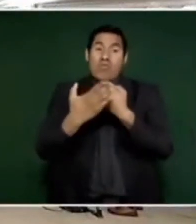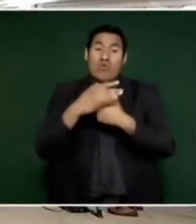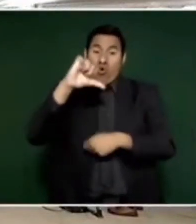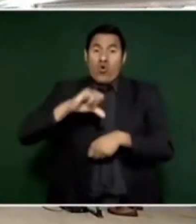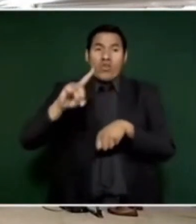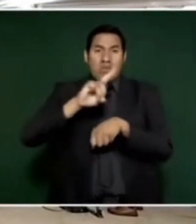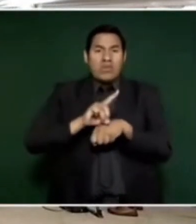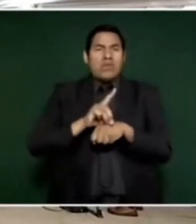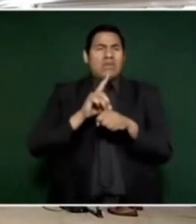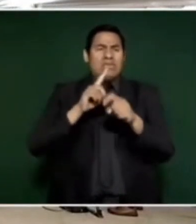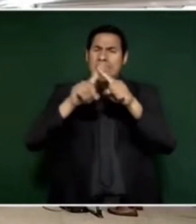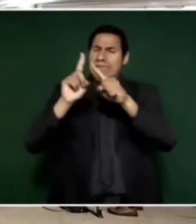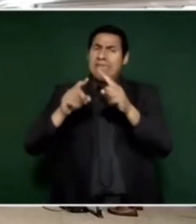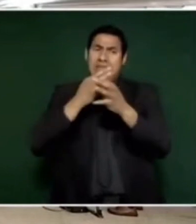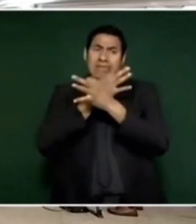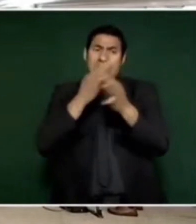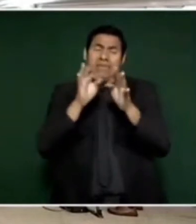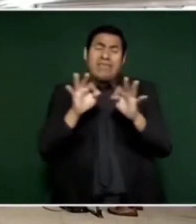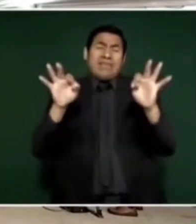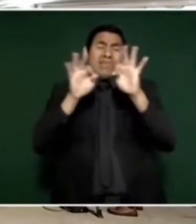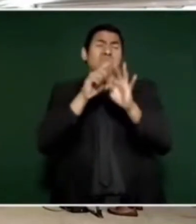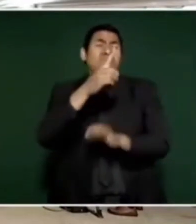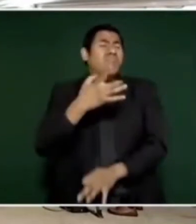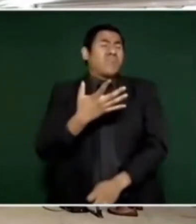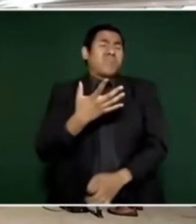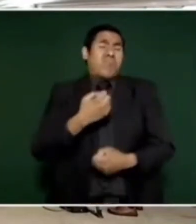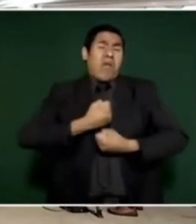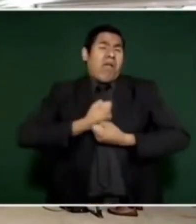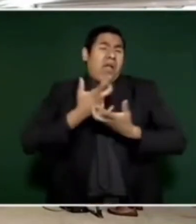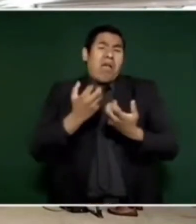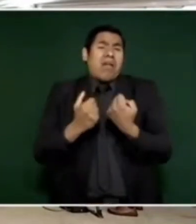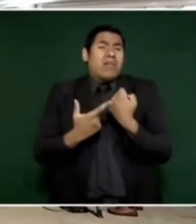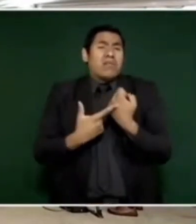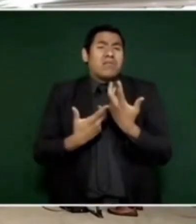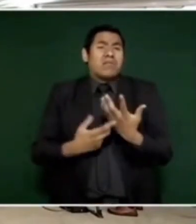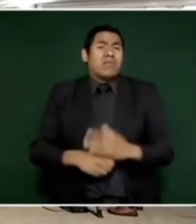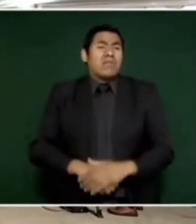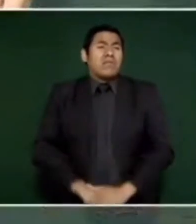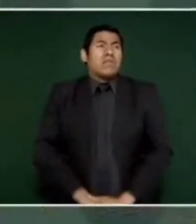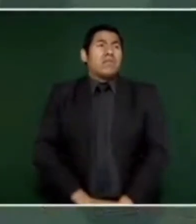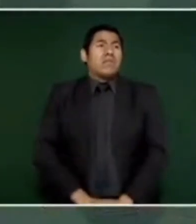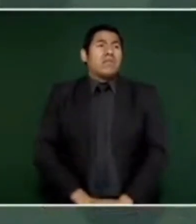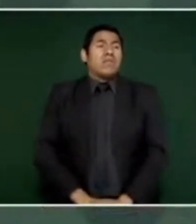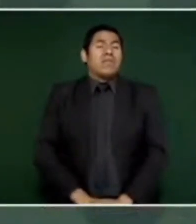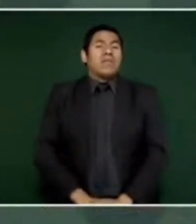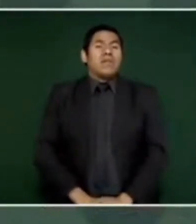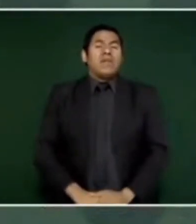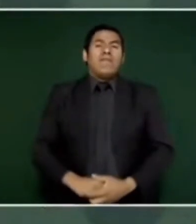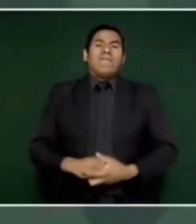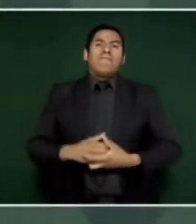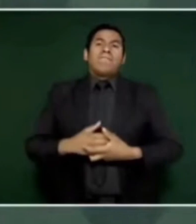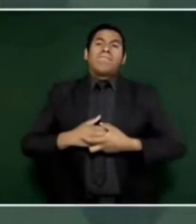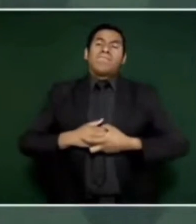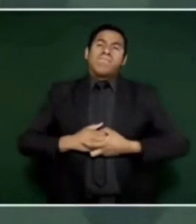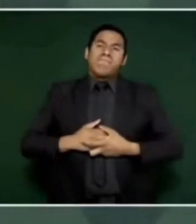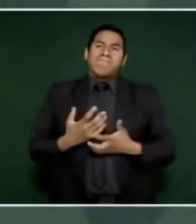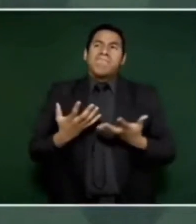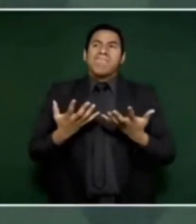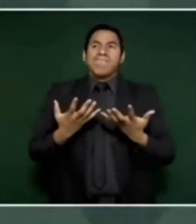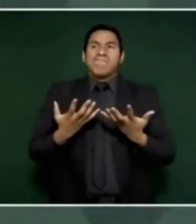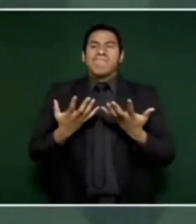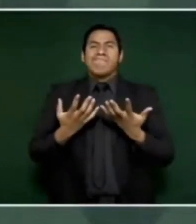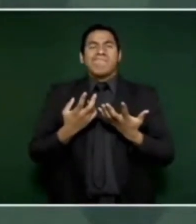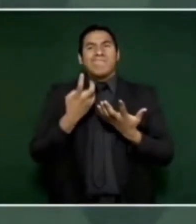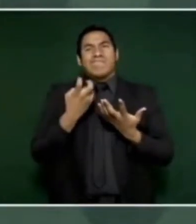de hoy? Gracias. Bueno, es un tema que tiene que ver con lo